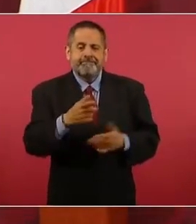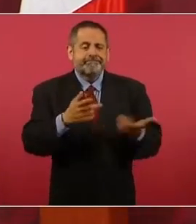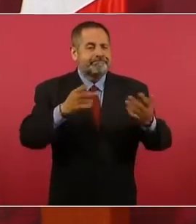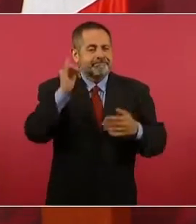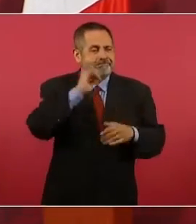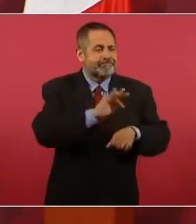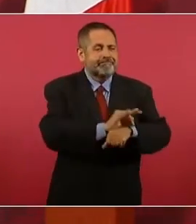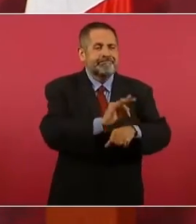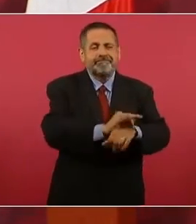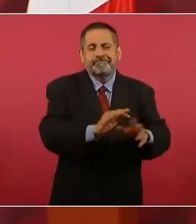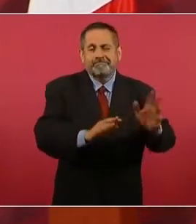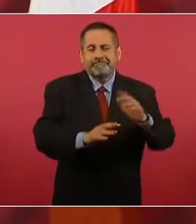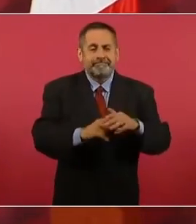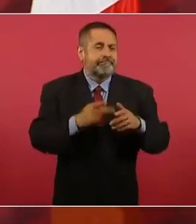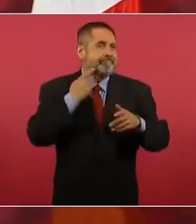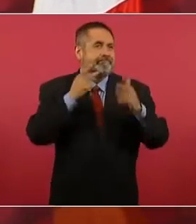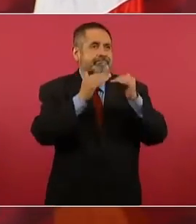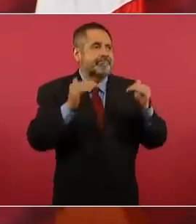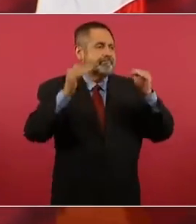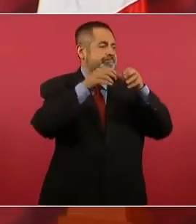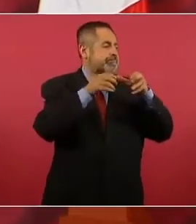políticos.